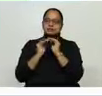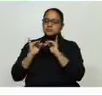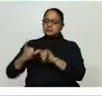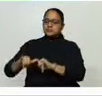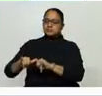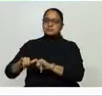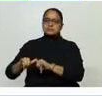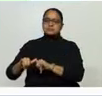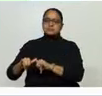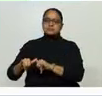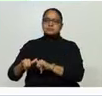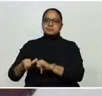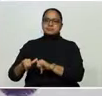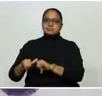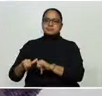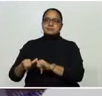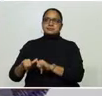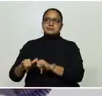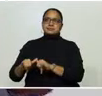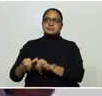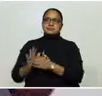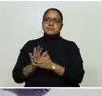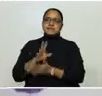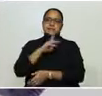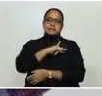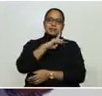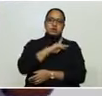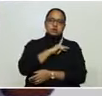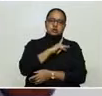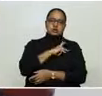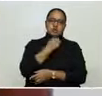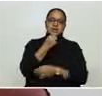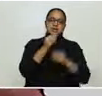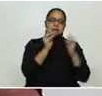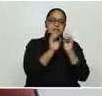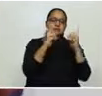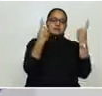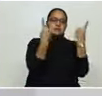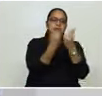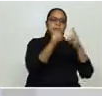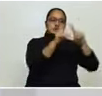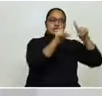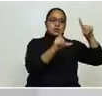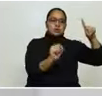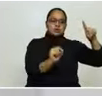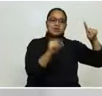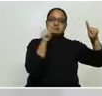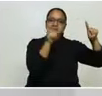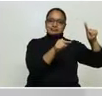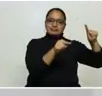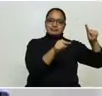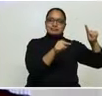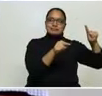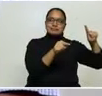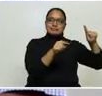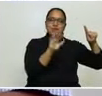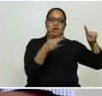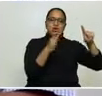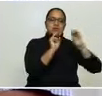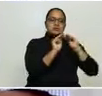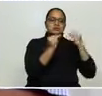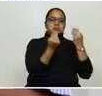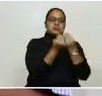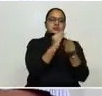seguimiento a este paciente. San Pedro Sula, o sea, el Departamento de Cortés tiene a San Pedro Sula como municipio